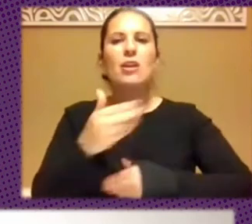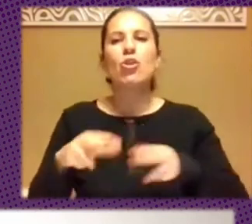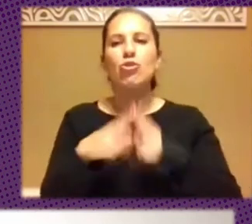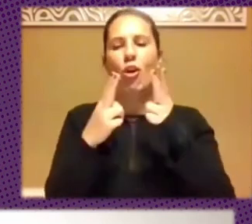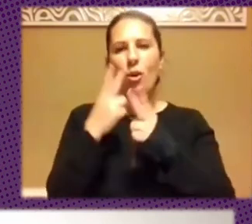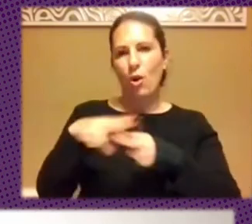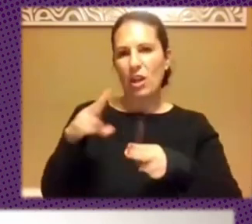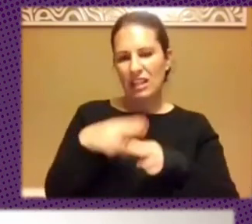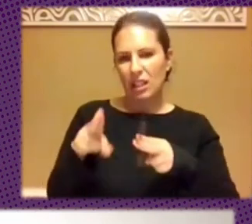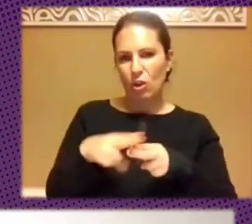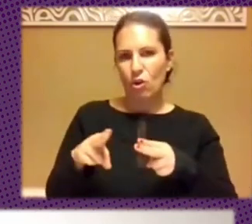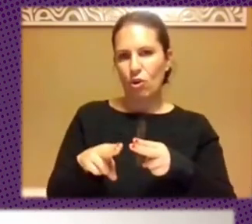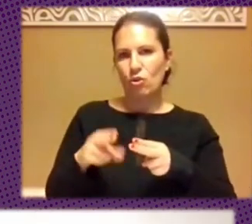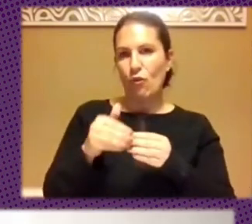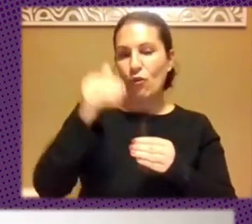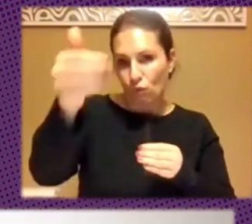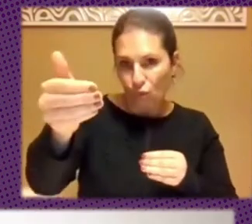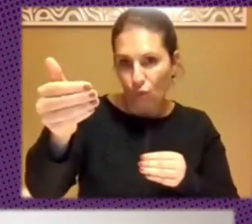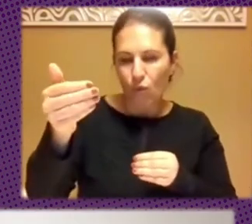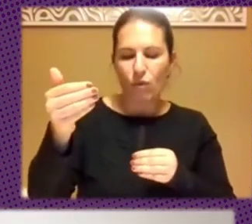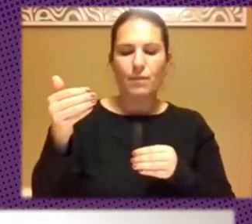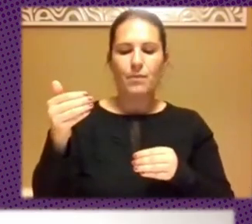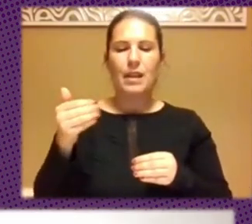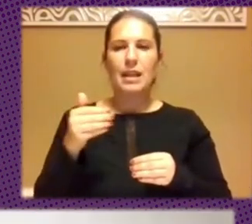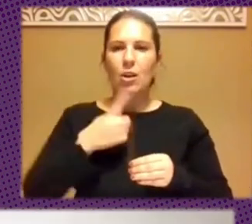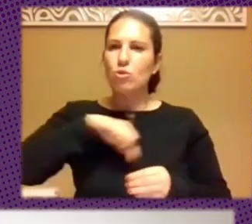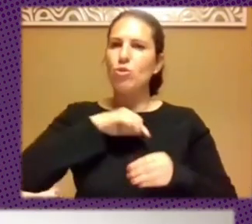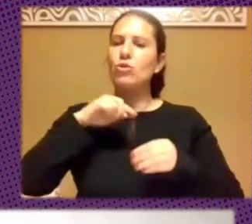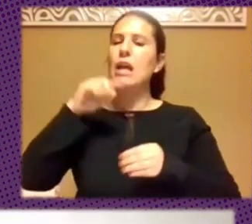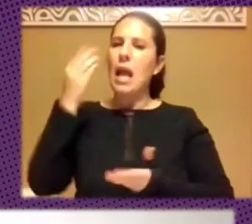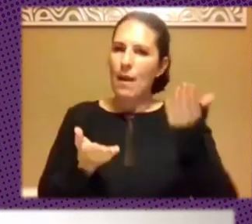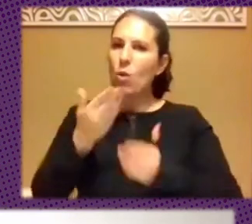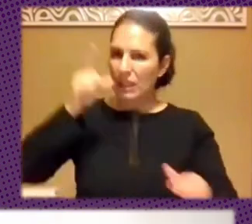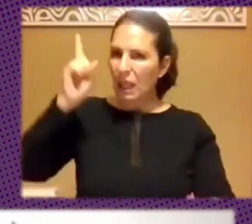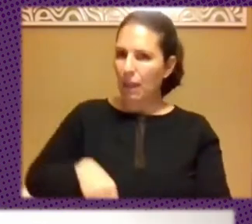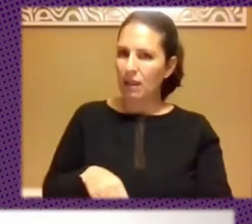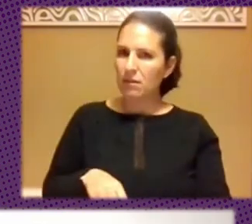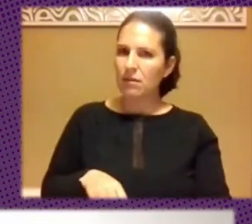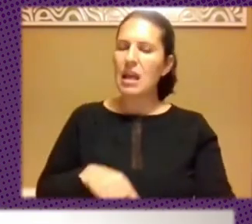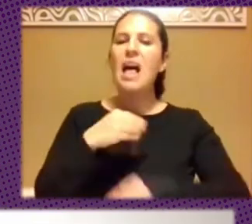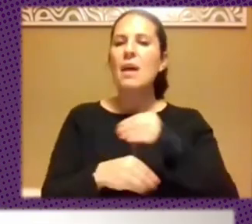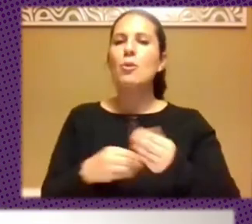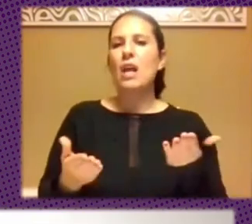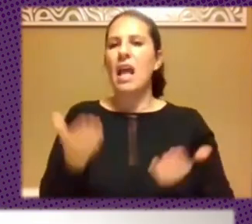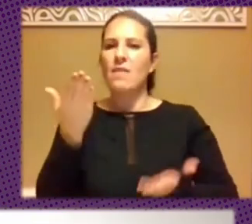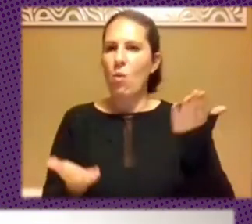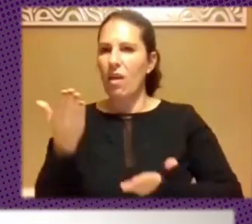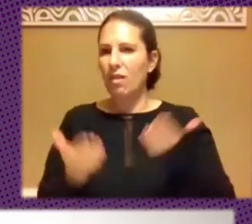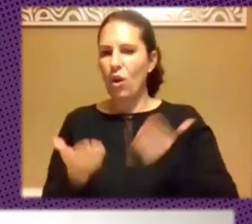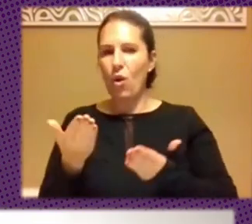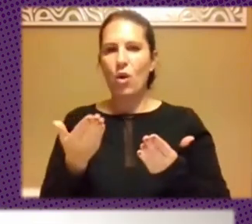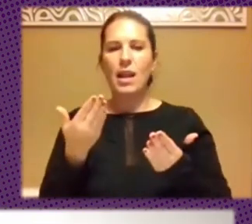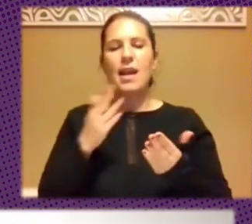incluso hay en el futuro y vamos a evaluarlos también. O sea, vamos a hacer una evaluación en términos de la